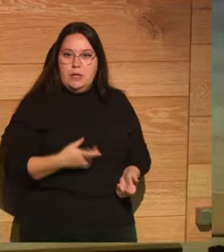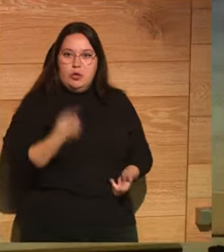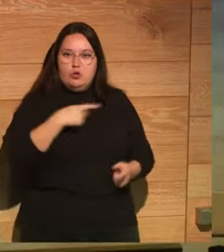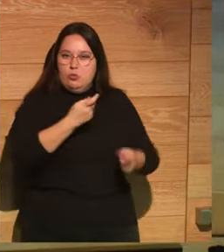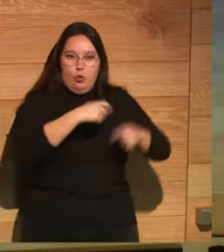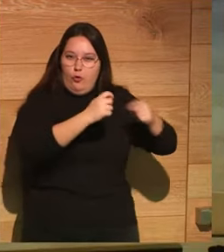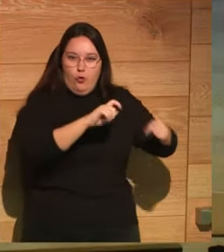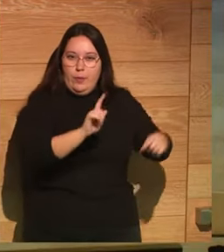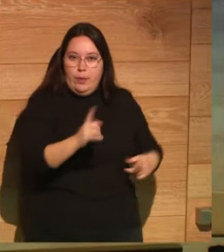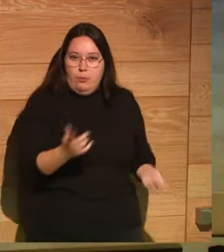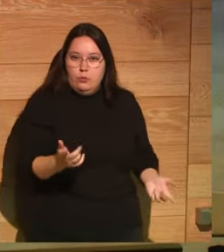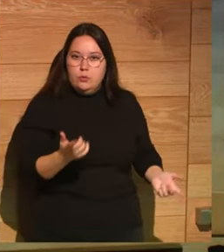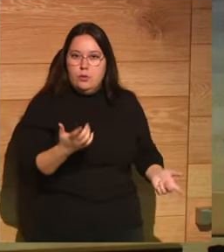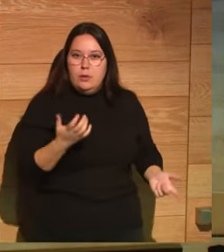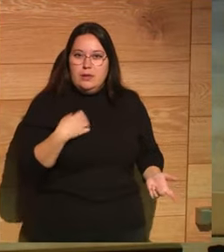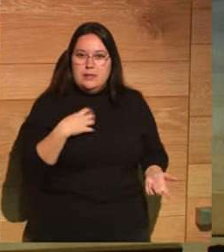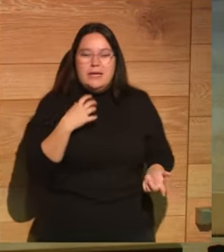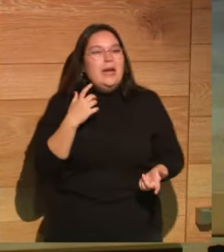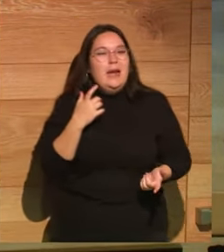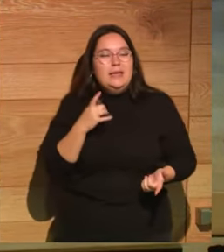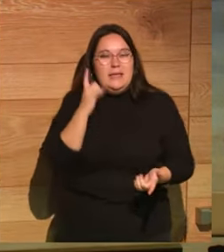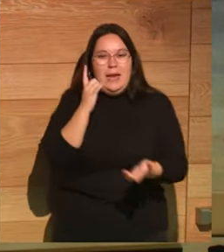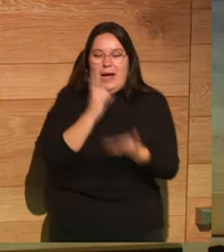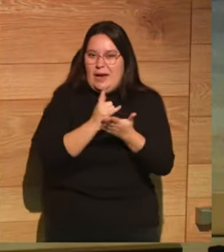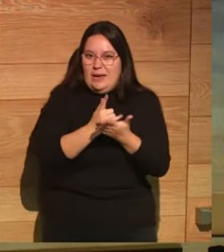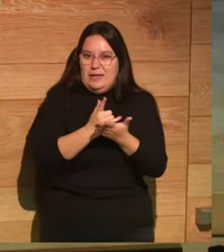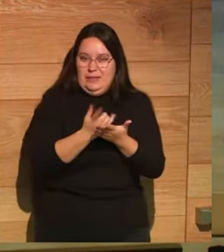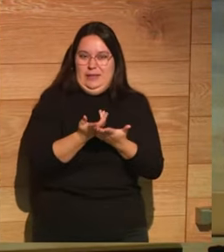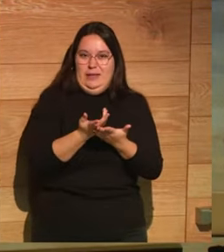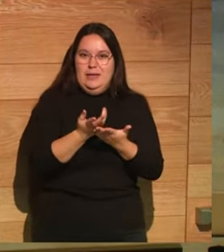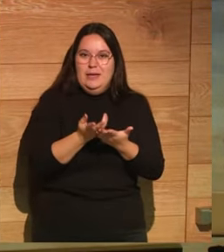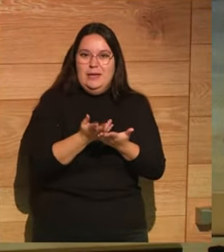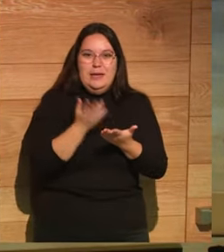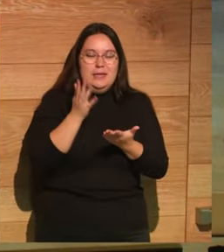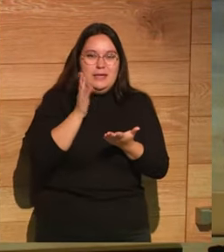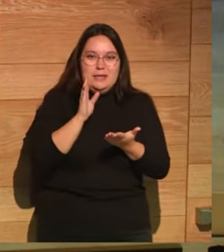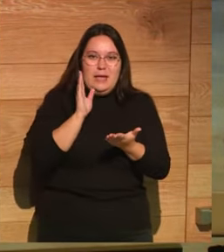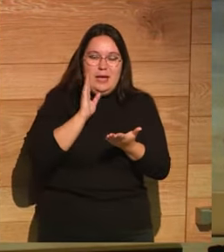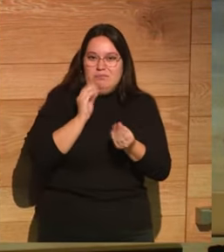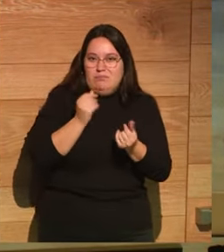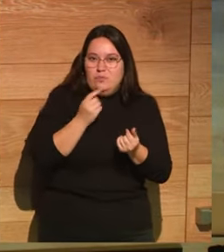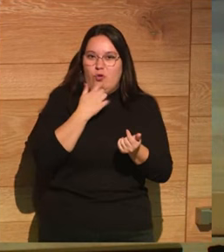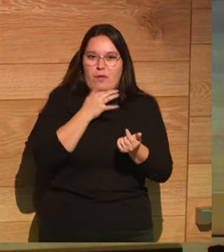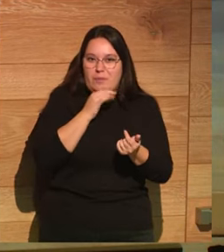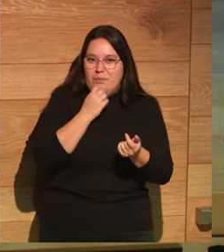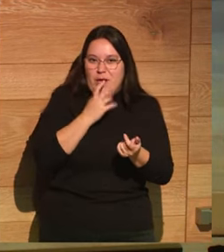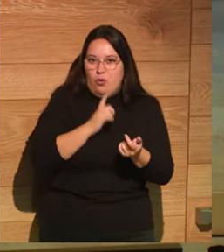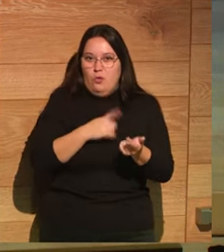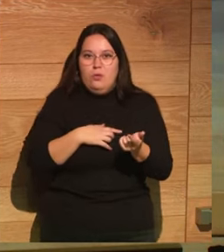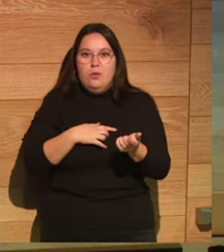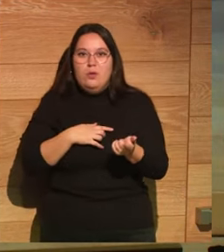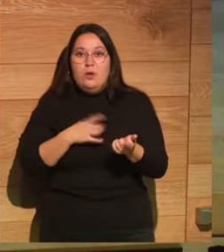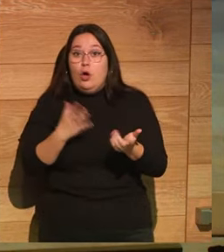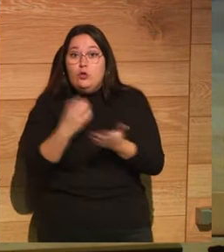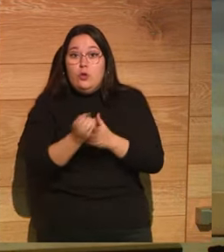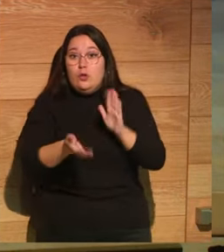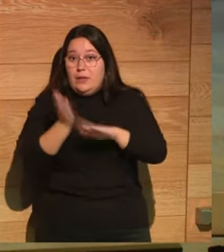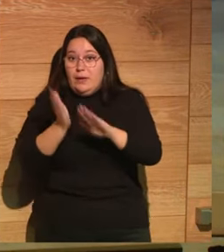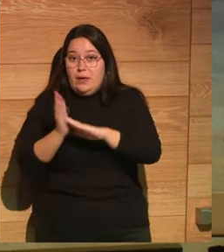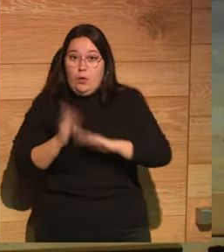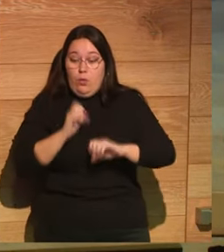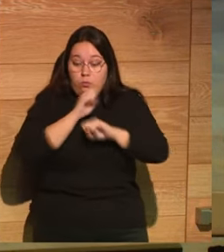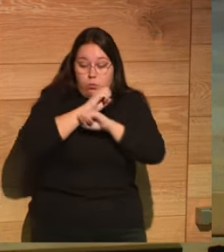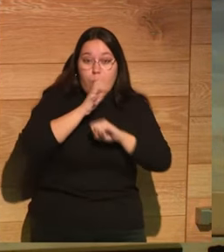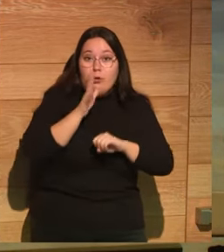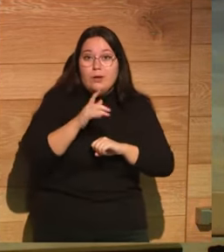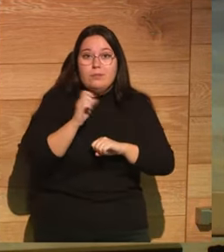vendemos hamburguesas que está la carne pudriéndose allí en las en las cámaras que todo el mundo si había ido corriendo la